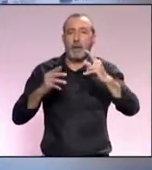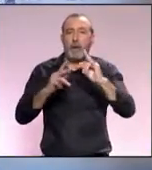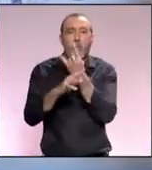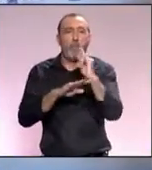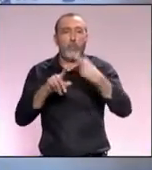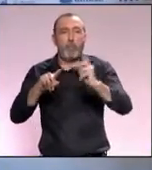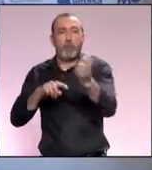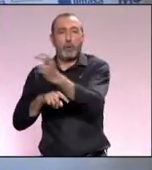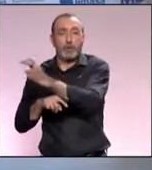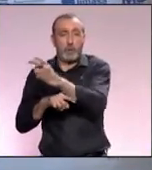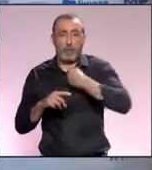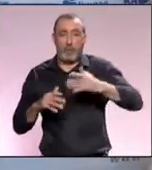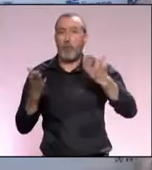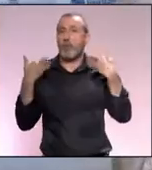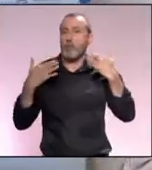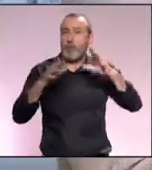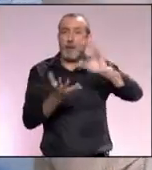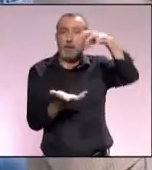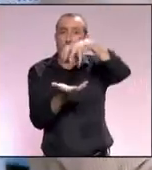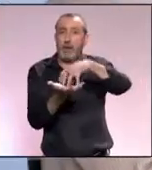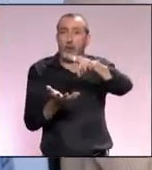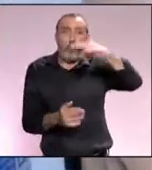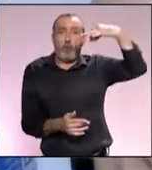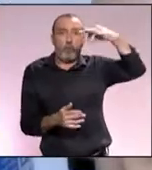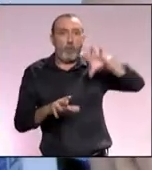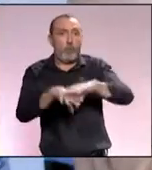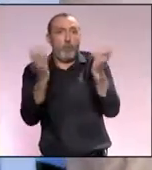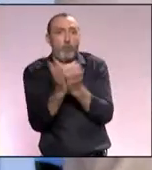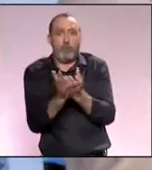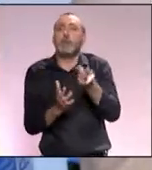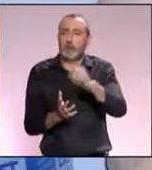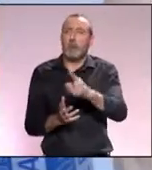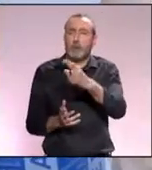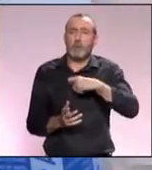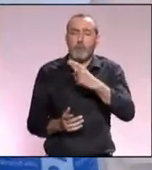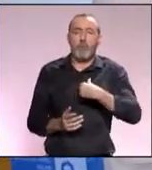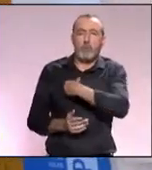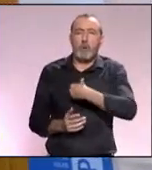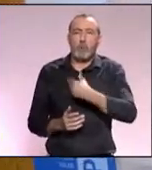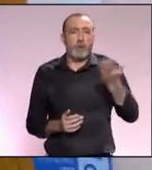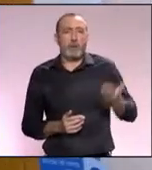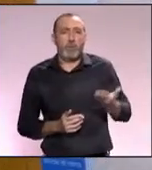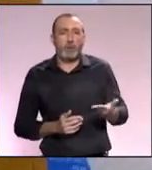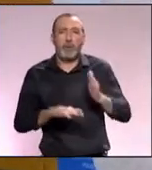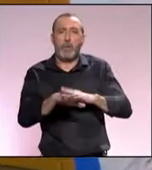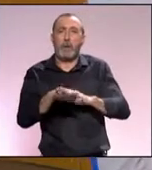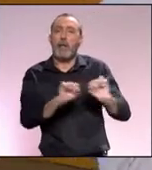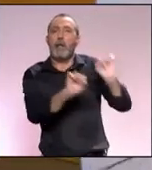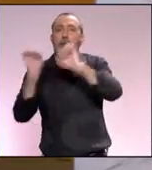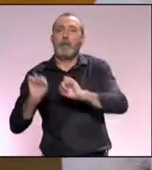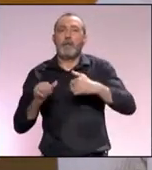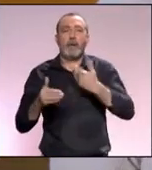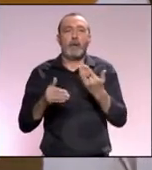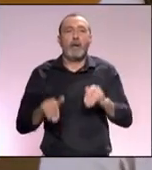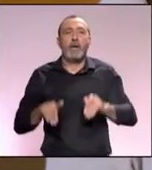Histórico de la Concepción que son únicos en el mundo también me imagino que habrá jugado un papel importante a la hora de poder